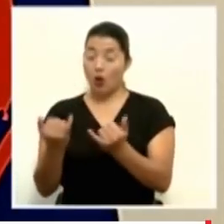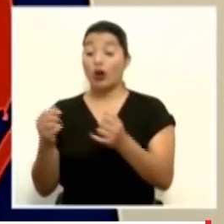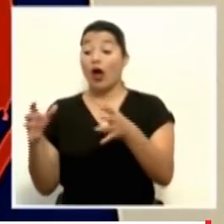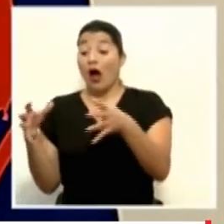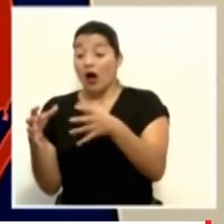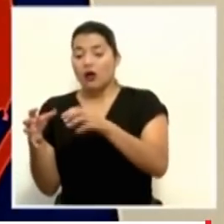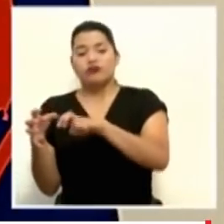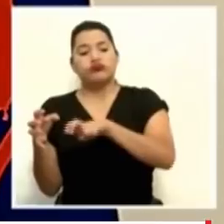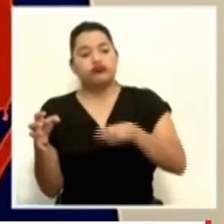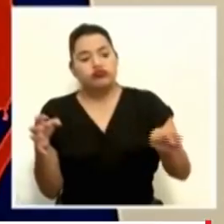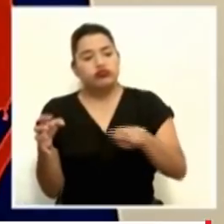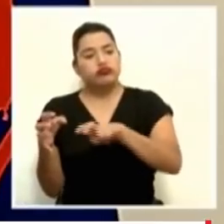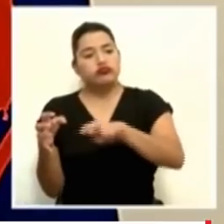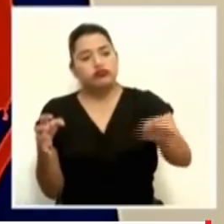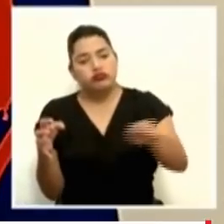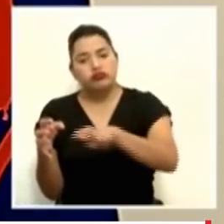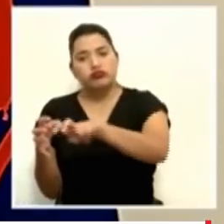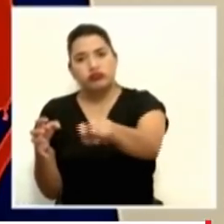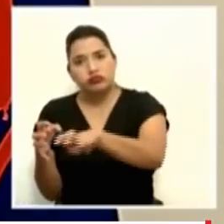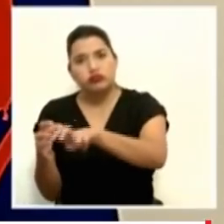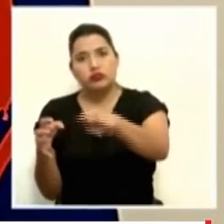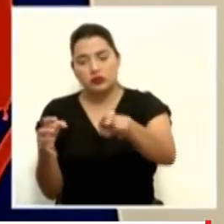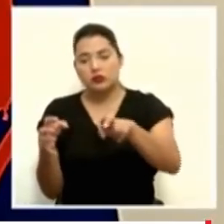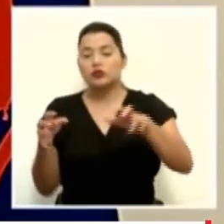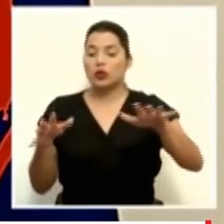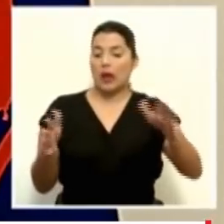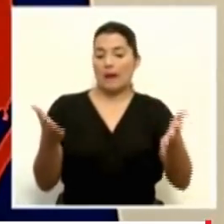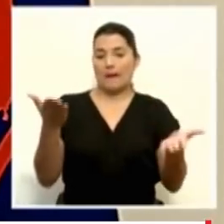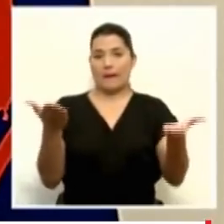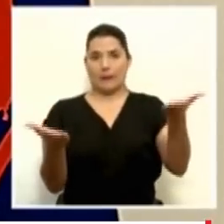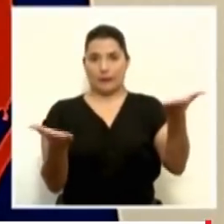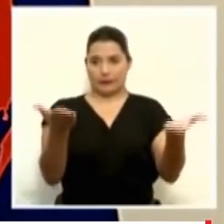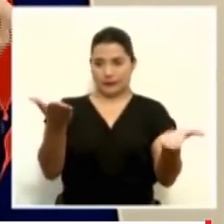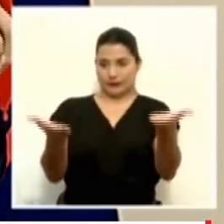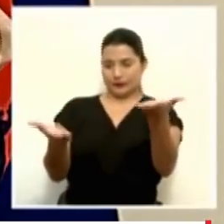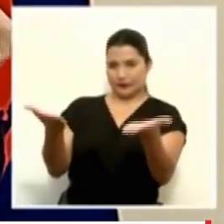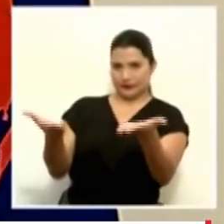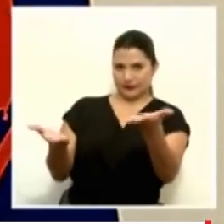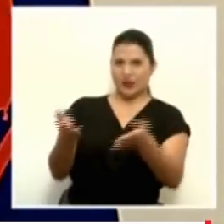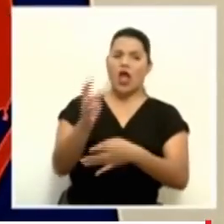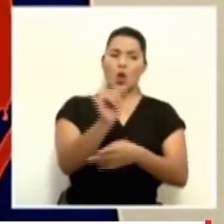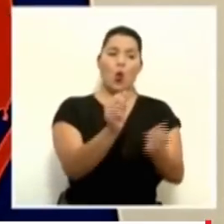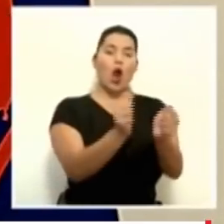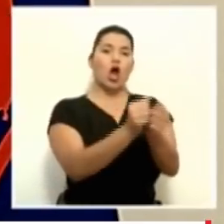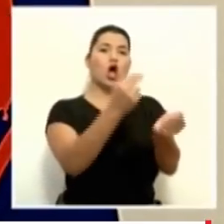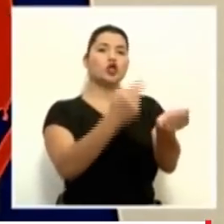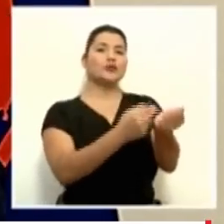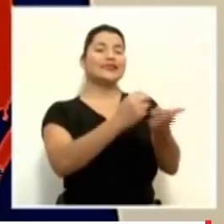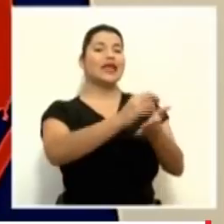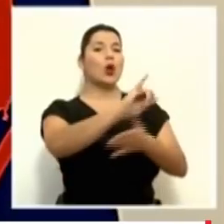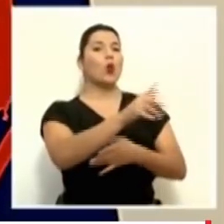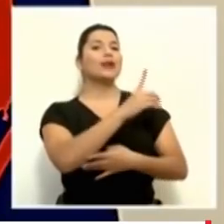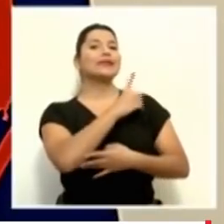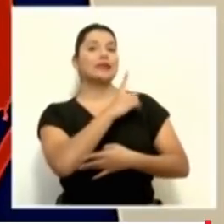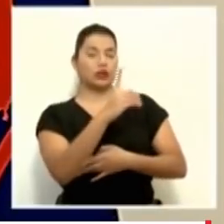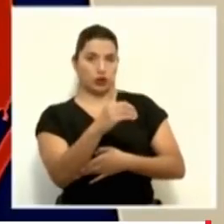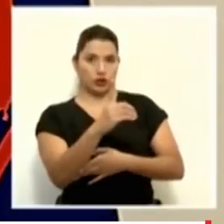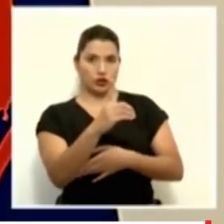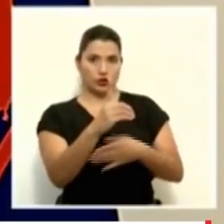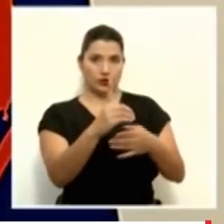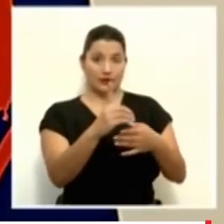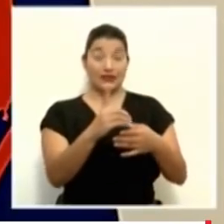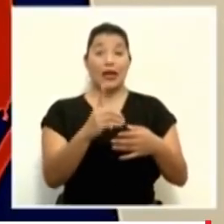tomaron pacientes del Hospital San Juan de Dios y se redistribuyeron en el Hospital México y el Hospital Calderón Guardia